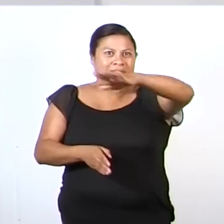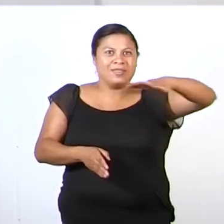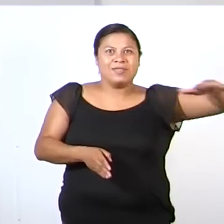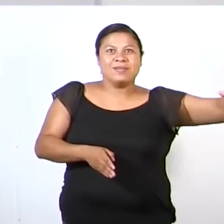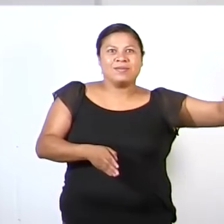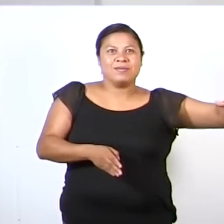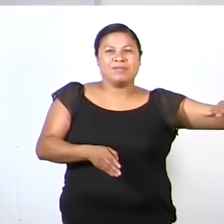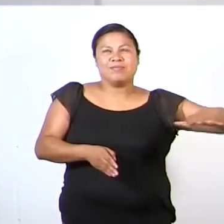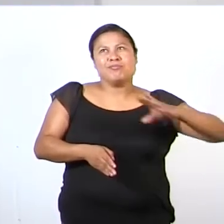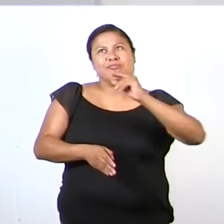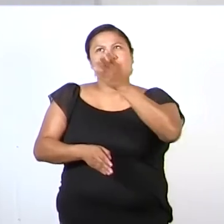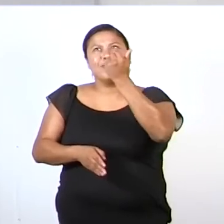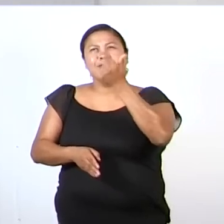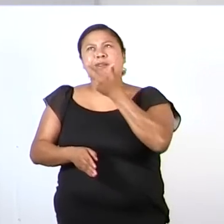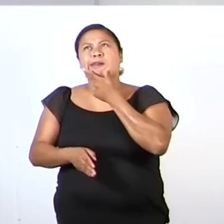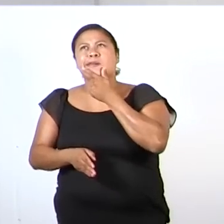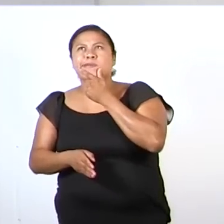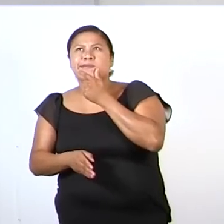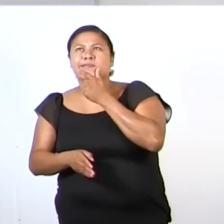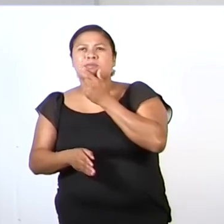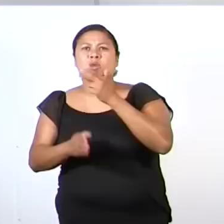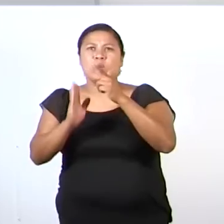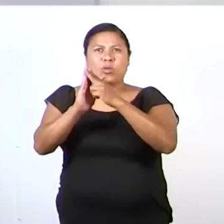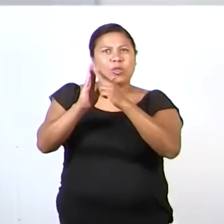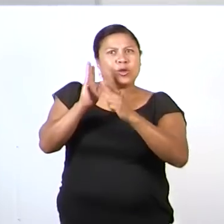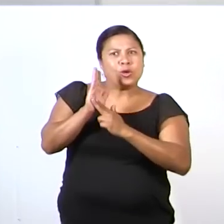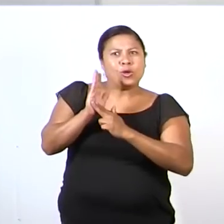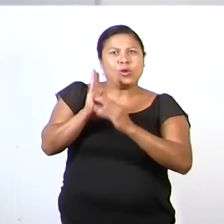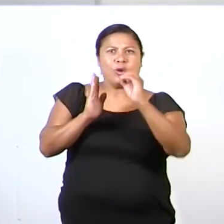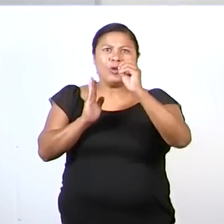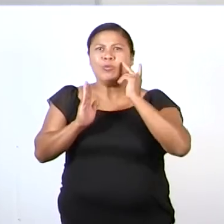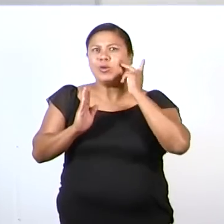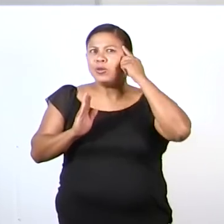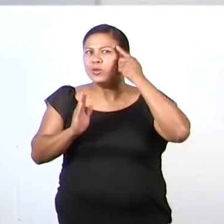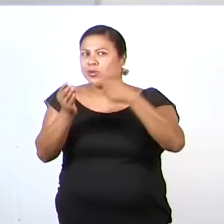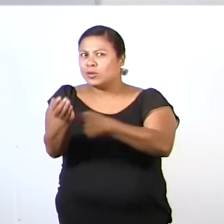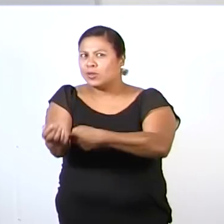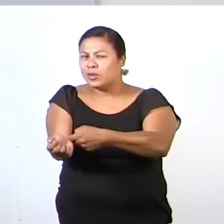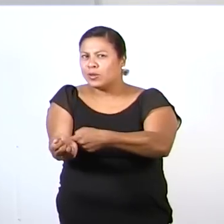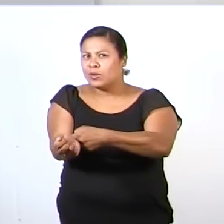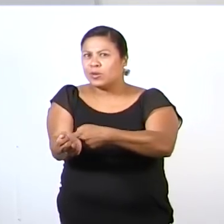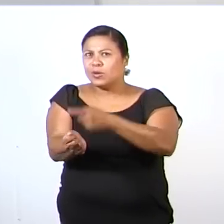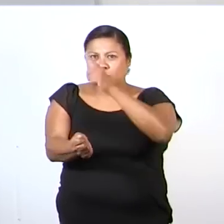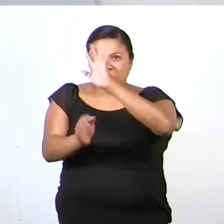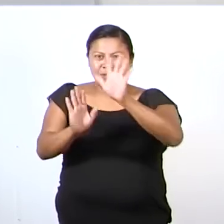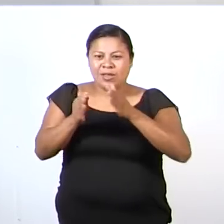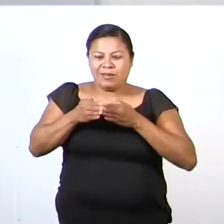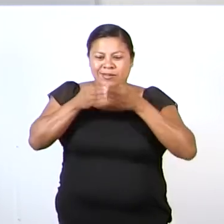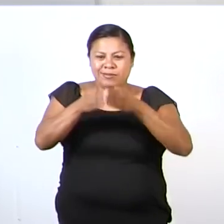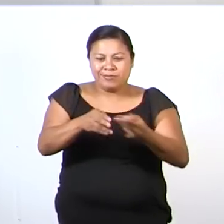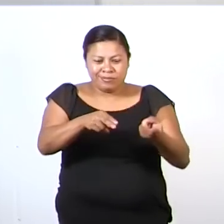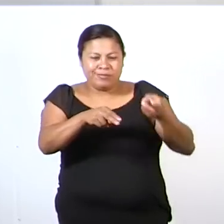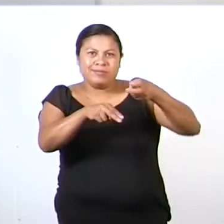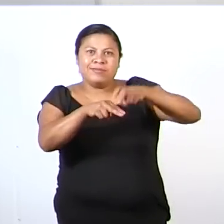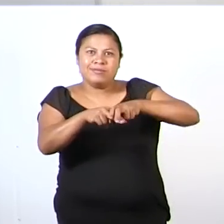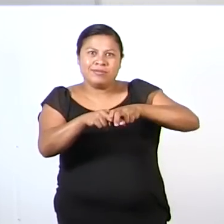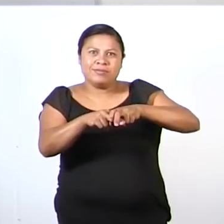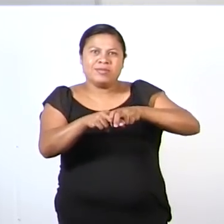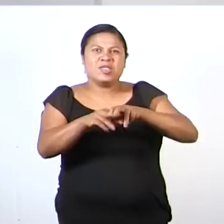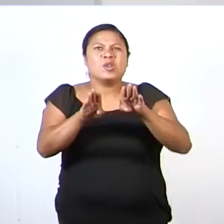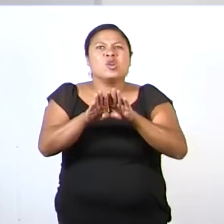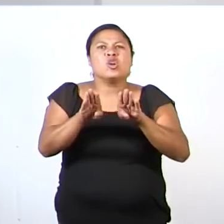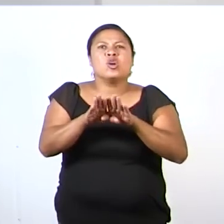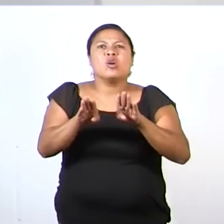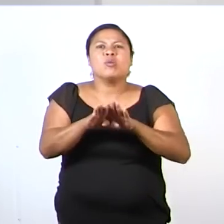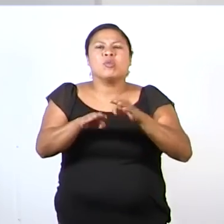No sé, tal vez has ido a Huatulco o a Puerto Escondido. ¿Te has subido en una lancha? ¿Cómo